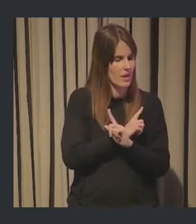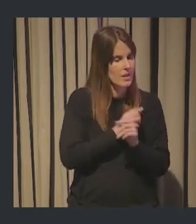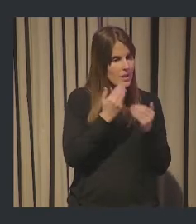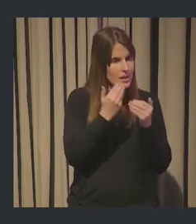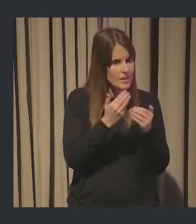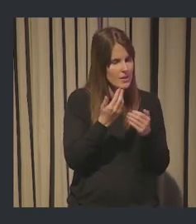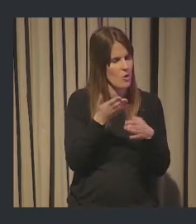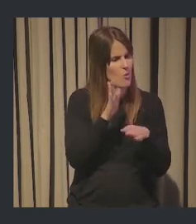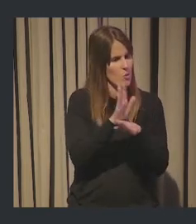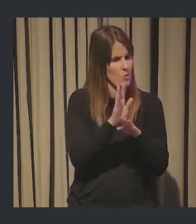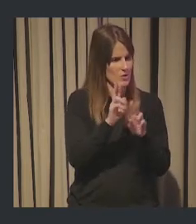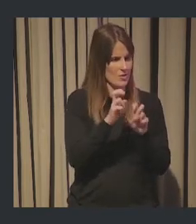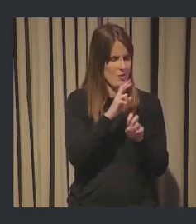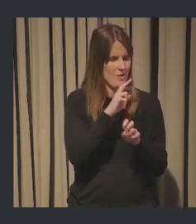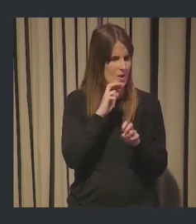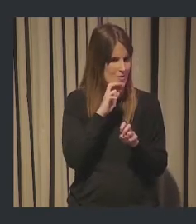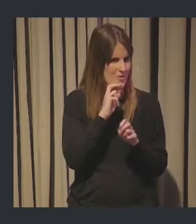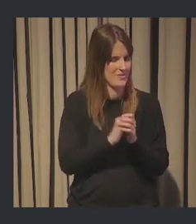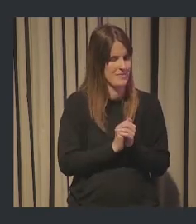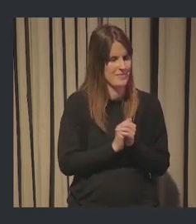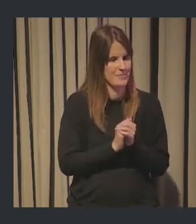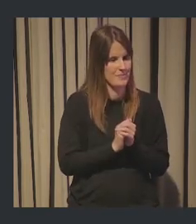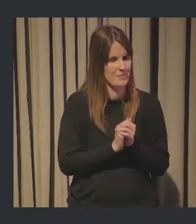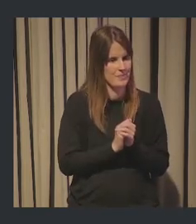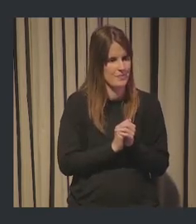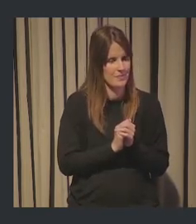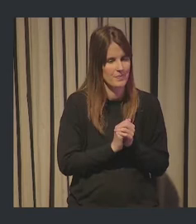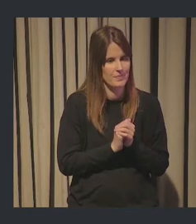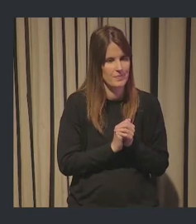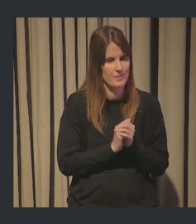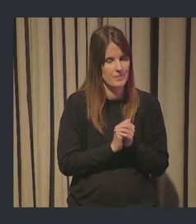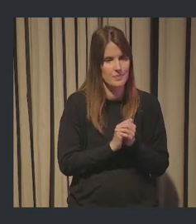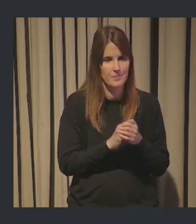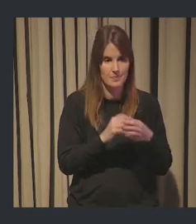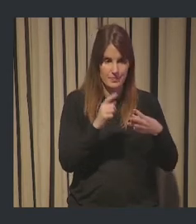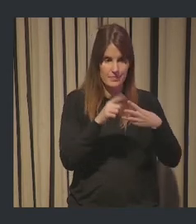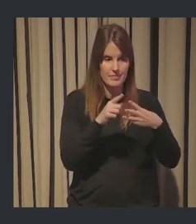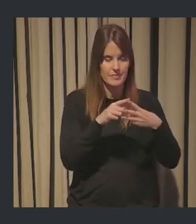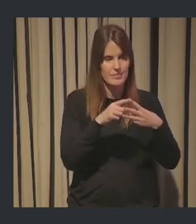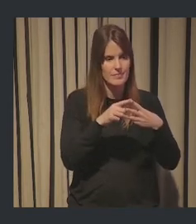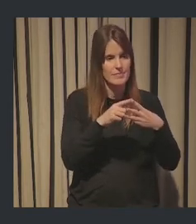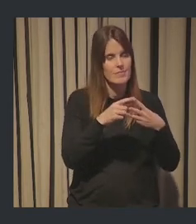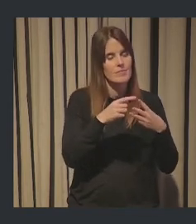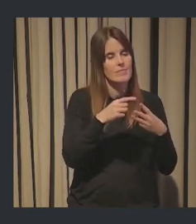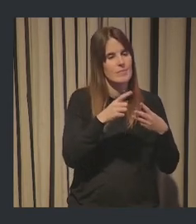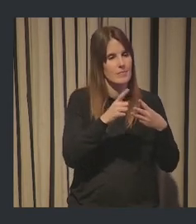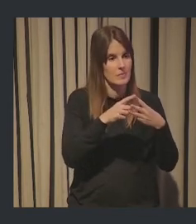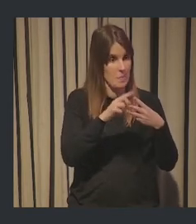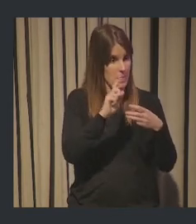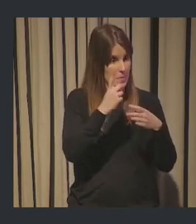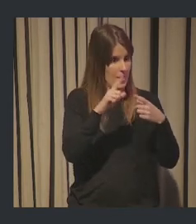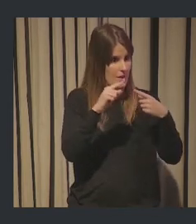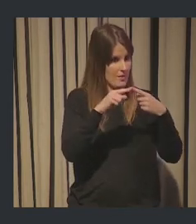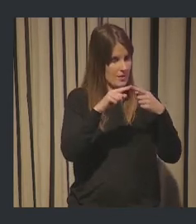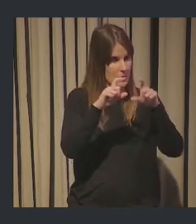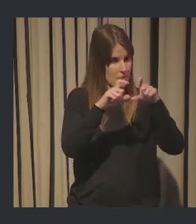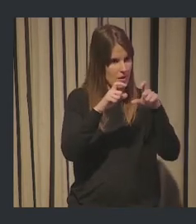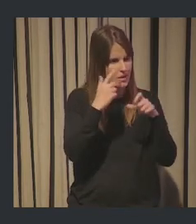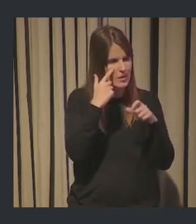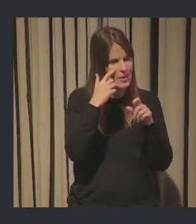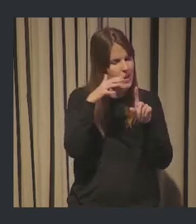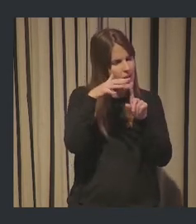para sus, en este caso, negociados. En el caso, y voy terminando de Bilbao Metropolitreinta, os encontraréis en cada uno de los casos